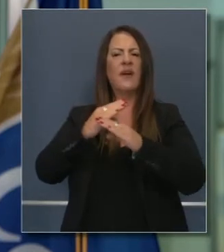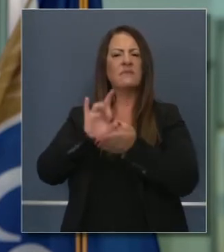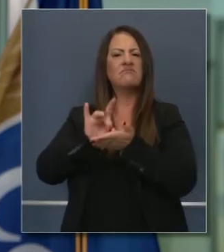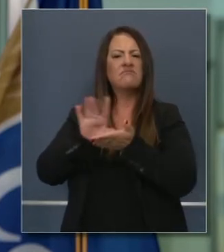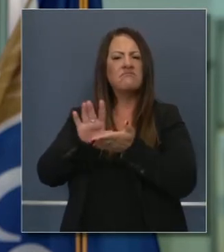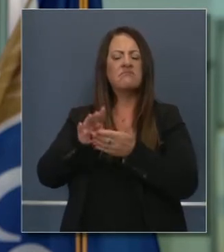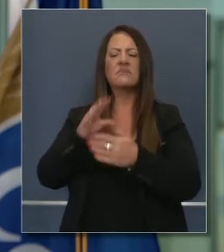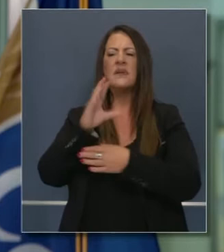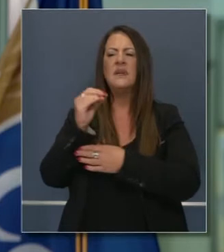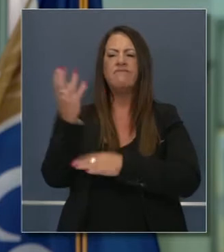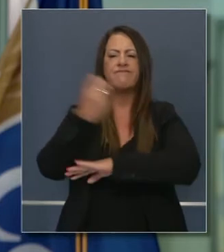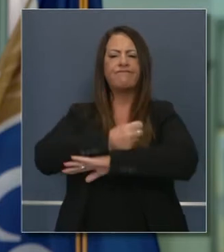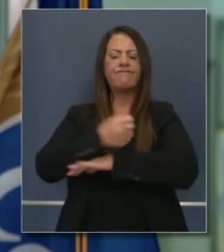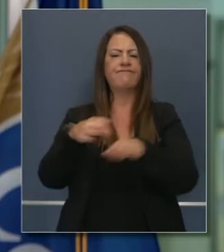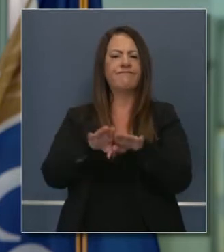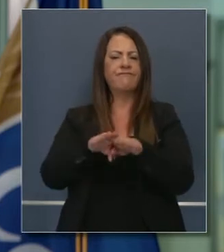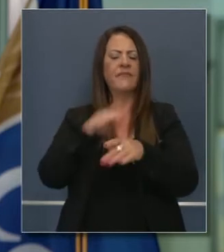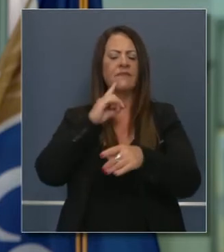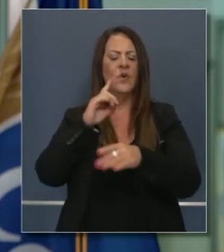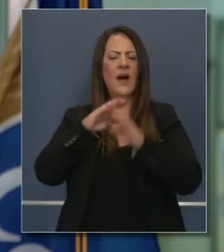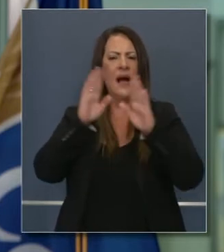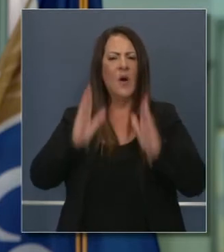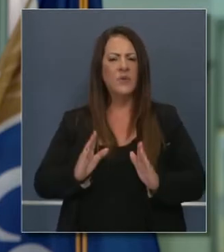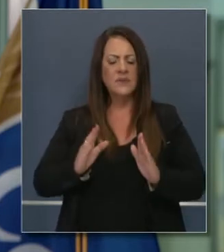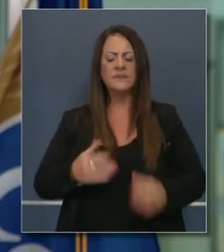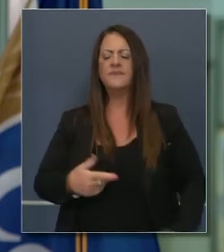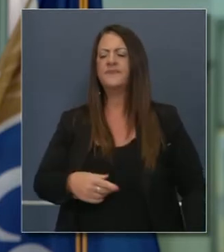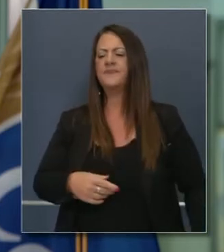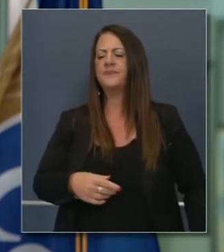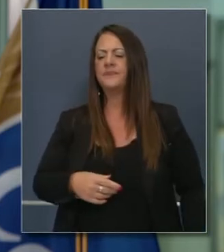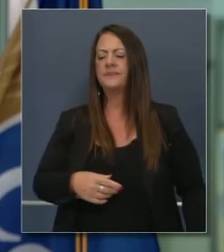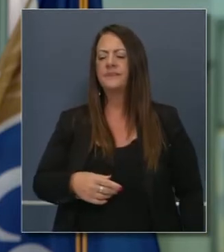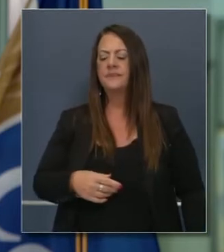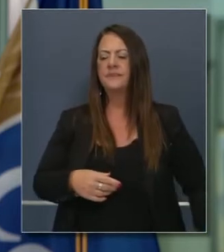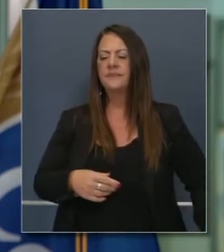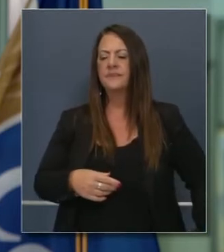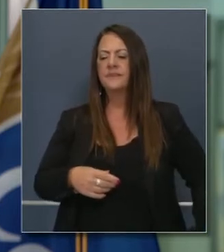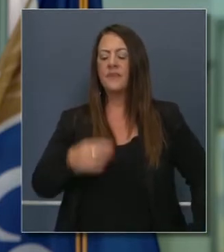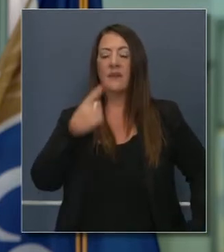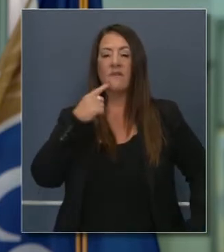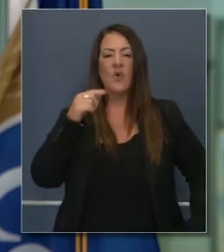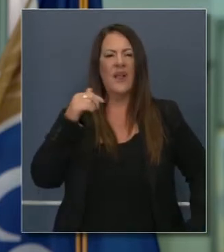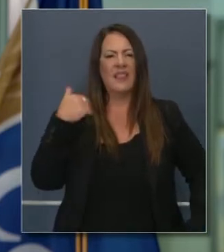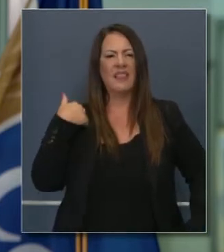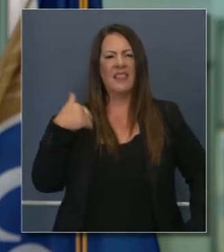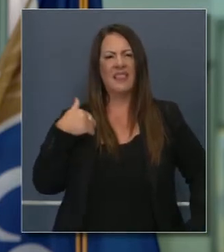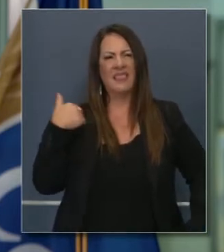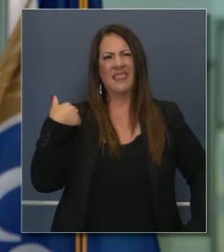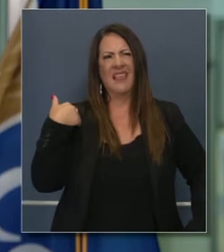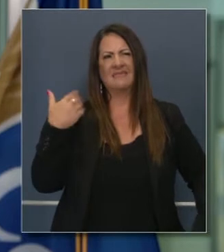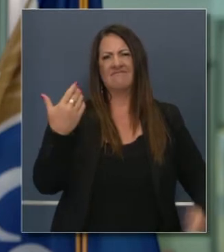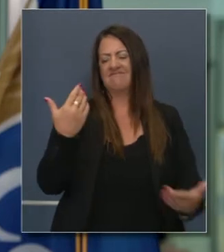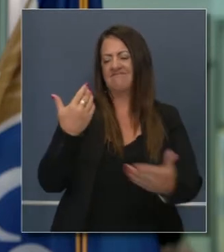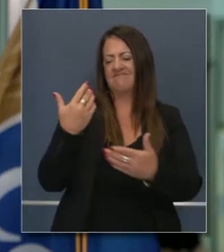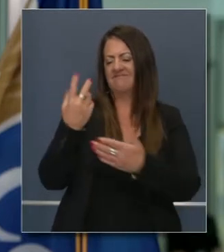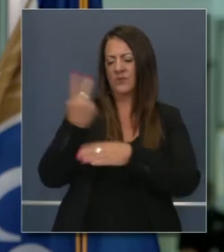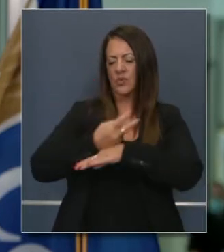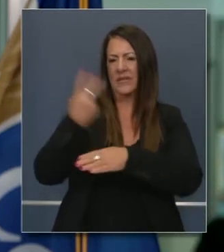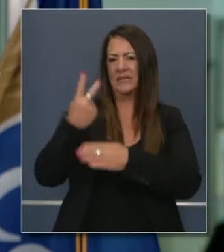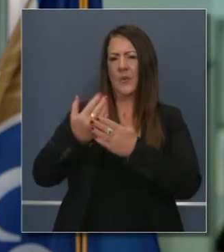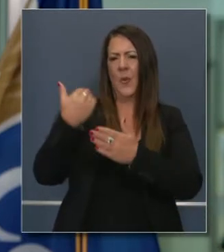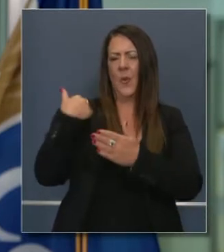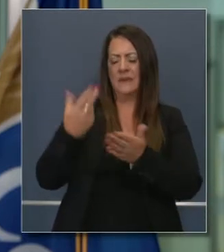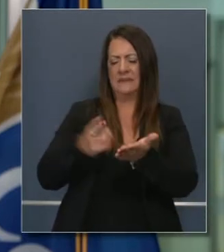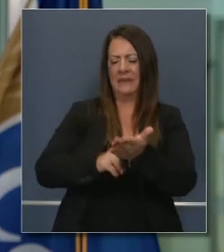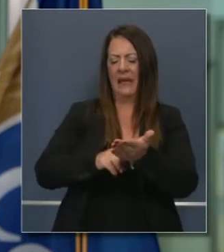desalojos y cierres de viviendas. Pero se refiere a una estrategia en el estado y esto tiene que ver con una propuesta de ley